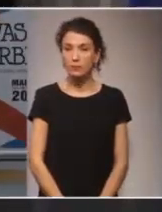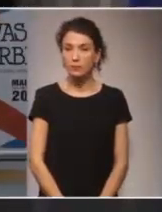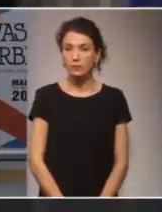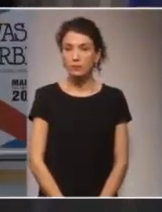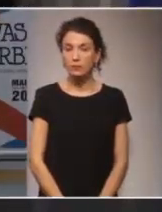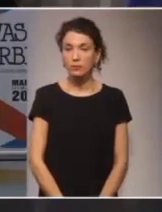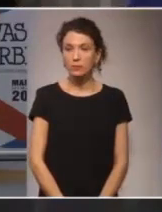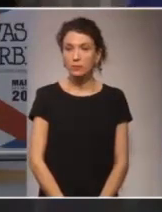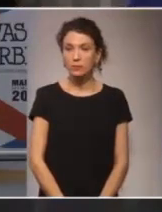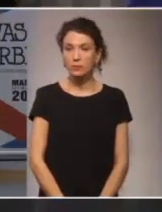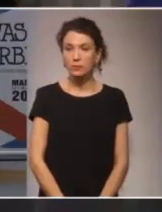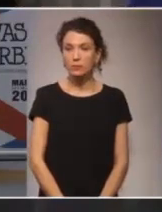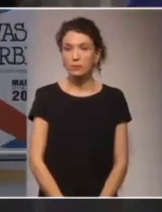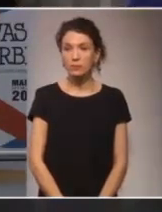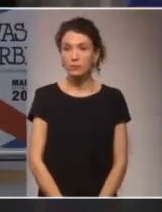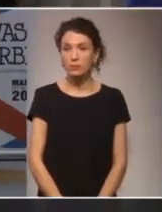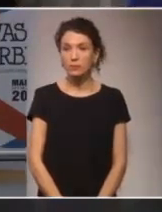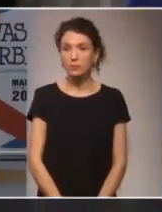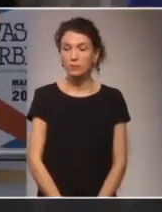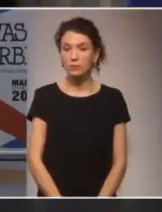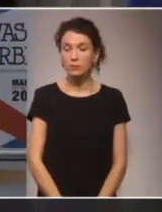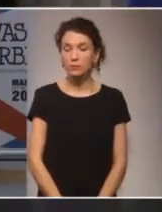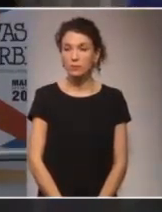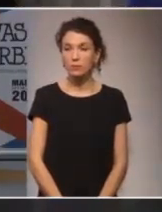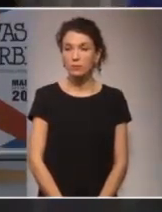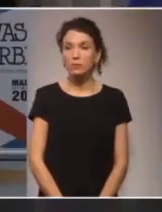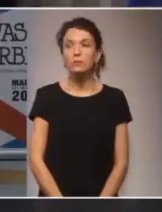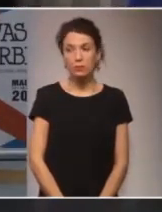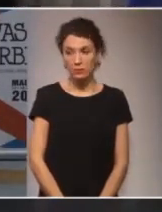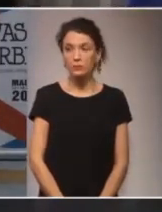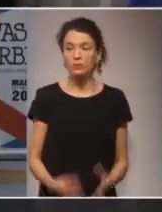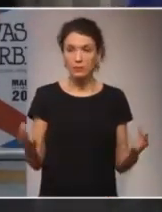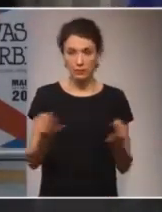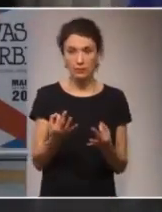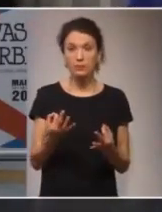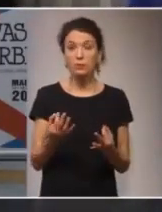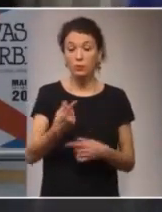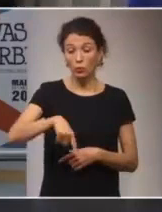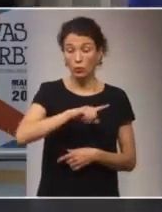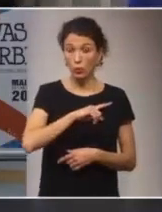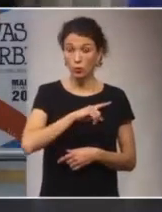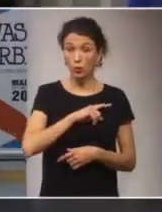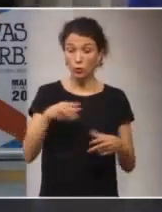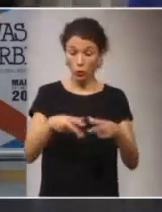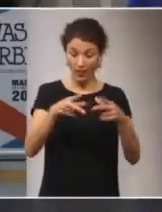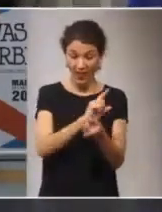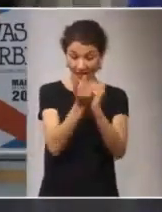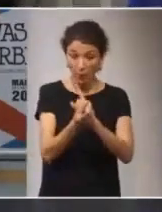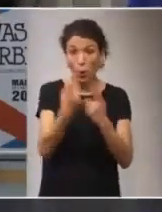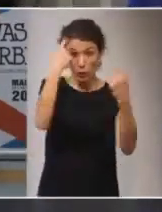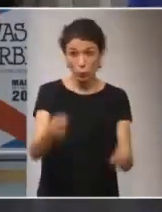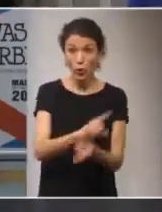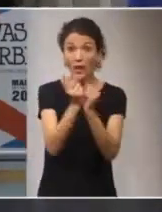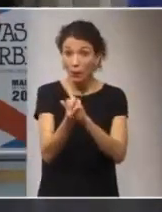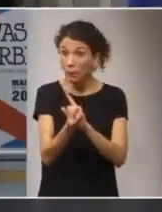underlinar un aspecto relevante. Y es que no podremos lograr un cambio social o institucional